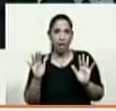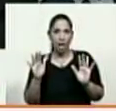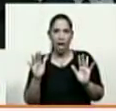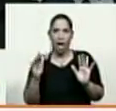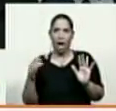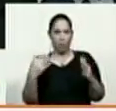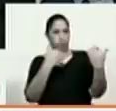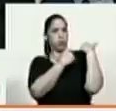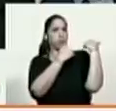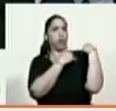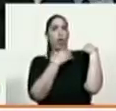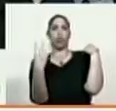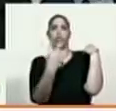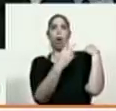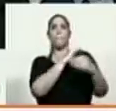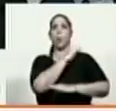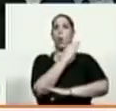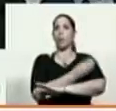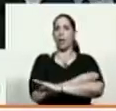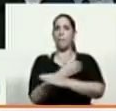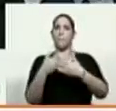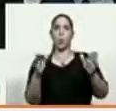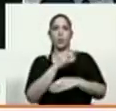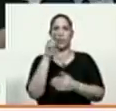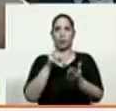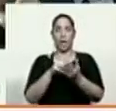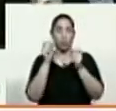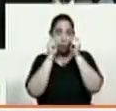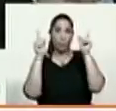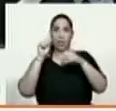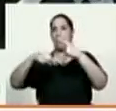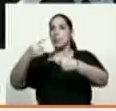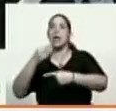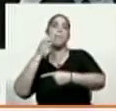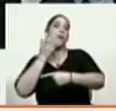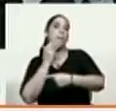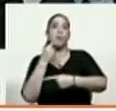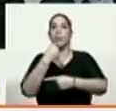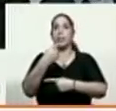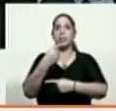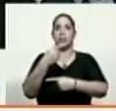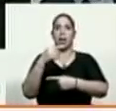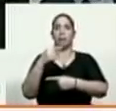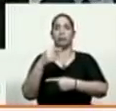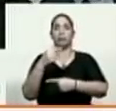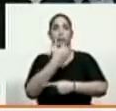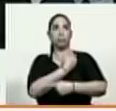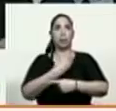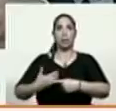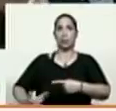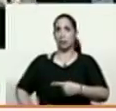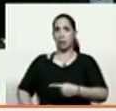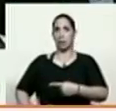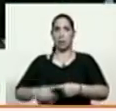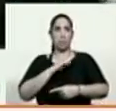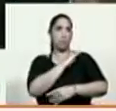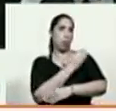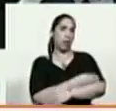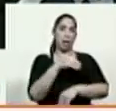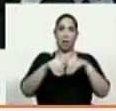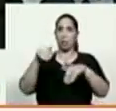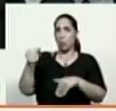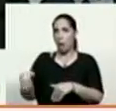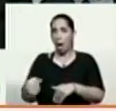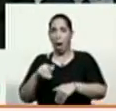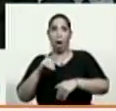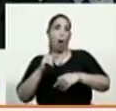públicos nacionales y no se sorprendan si mañana también agarra y dice que es presidente del poder electoral presidente del poder